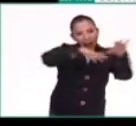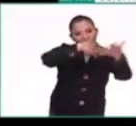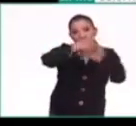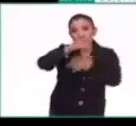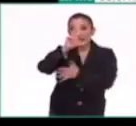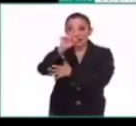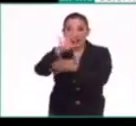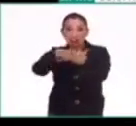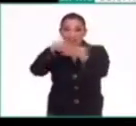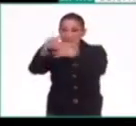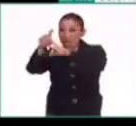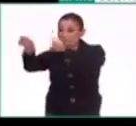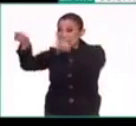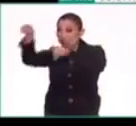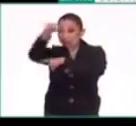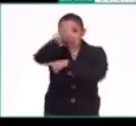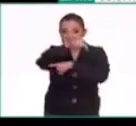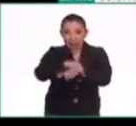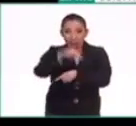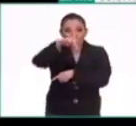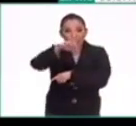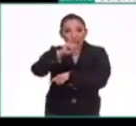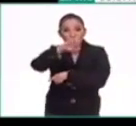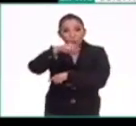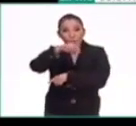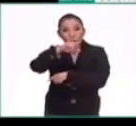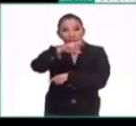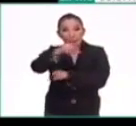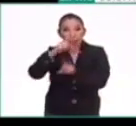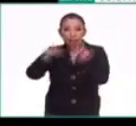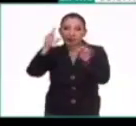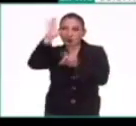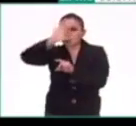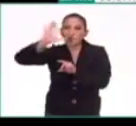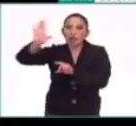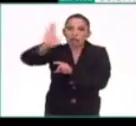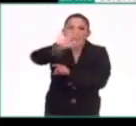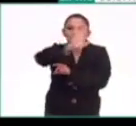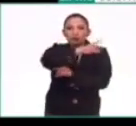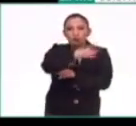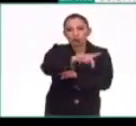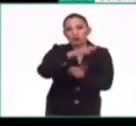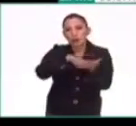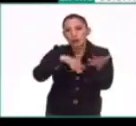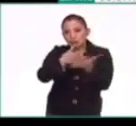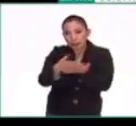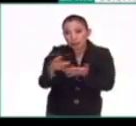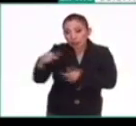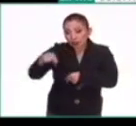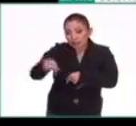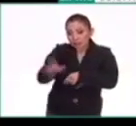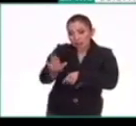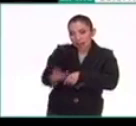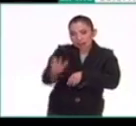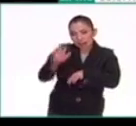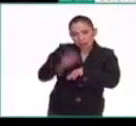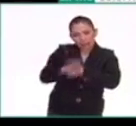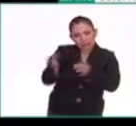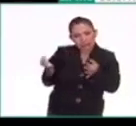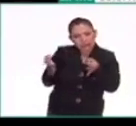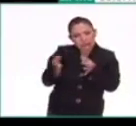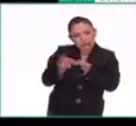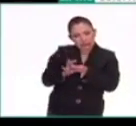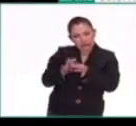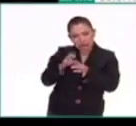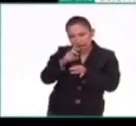había 30 calendarios en Mesoamérica, en toda la región, por diferentes culturas. Pero por lo menos este parece ser el que más tenía